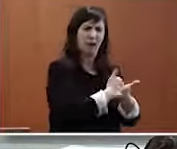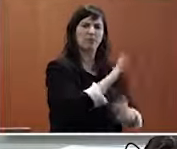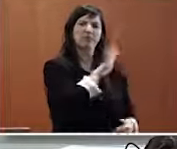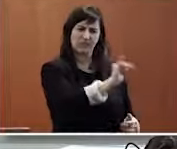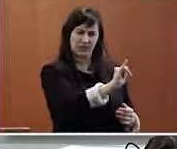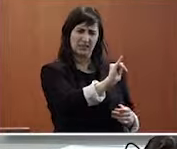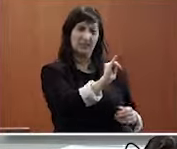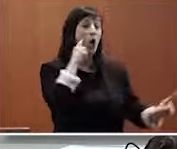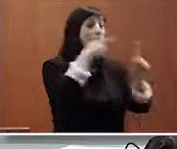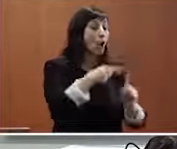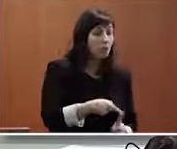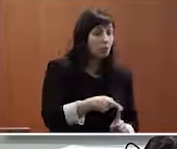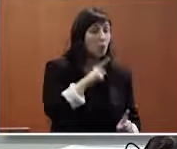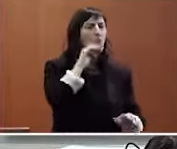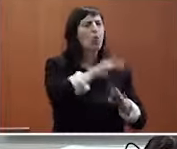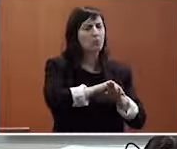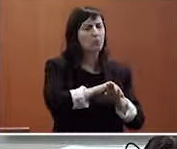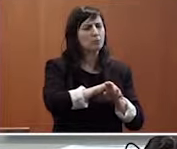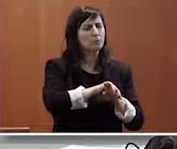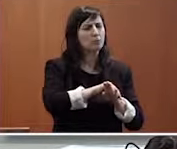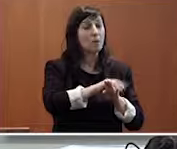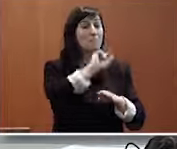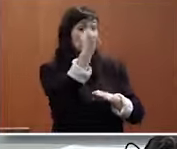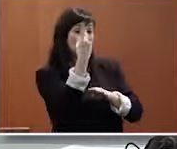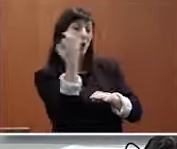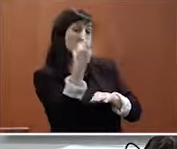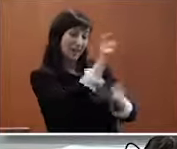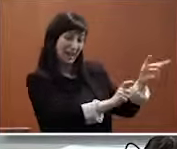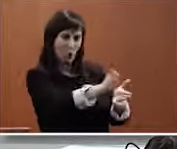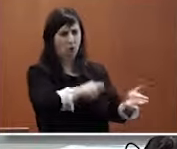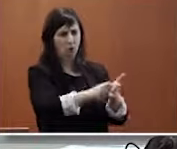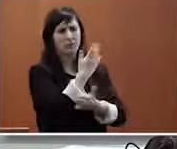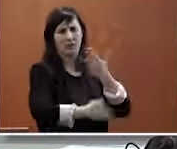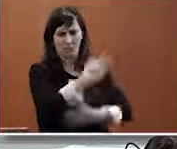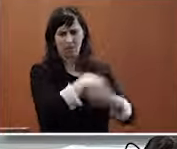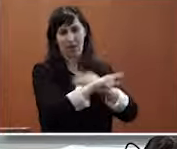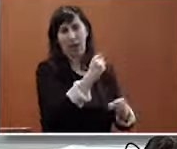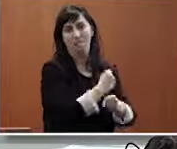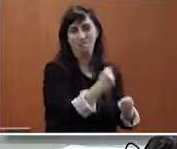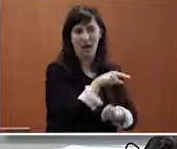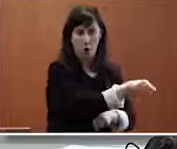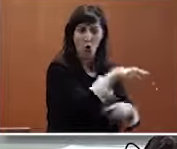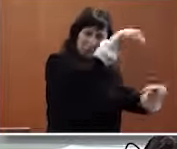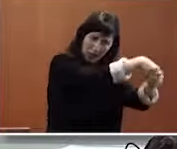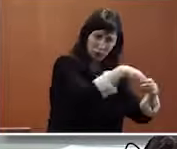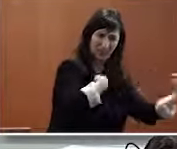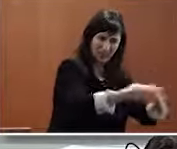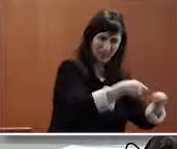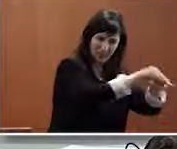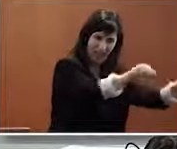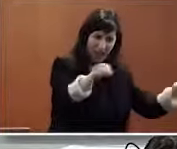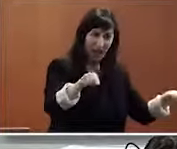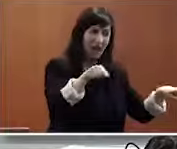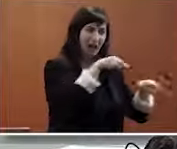o objetivo lo cumpliremos cando ese empleo de persoas con discapacidade que se genera en as tiendas se